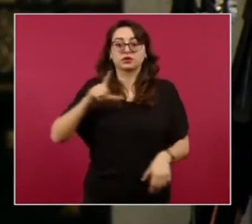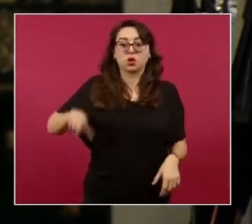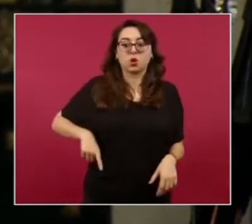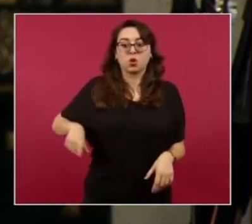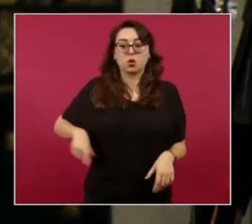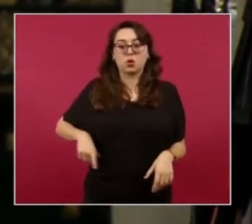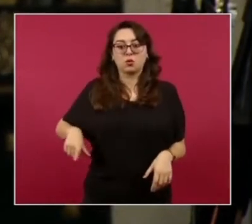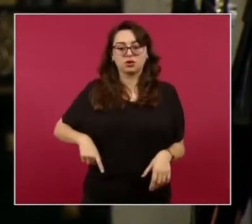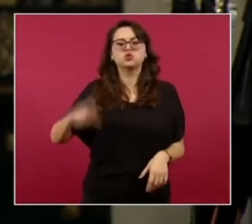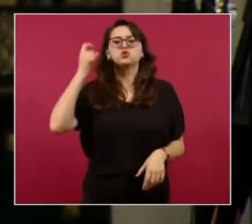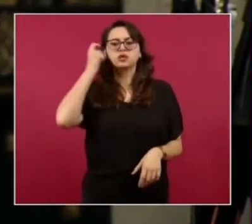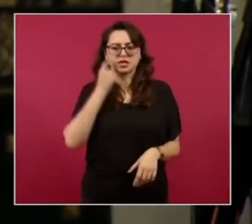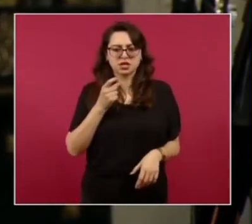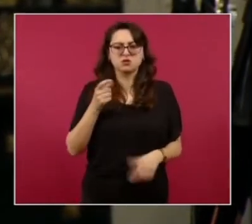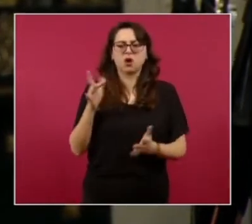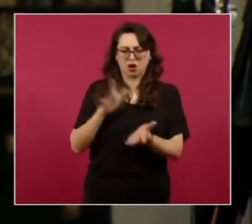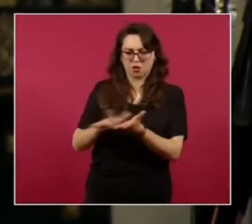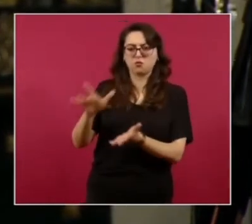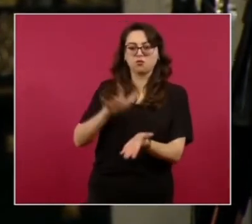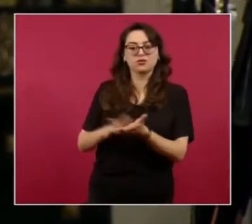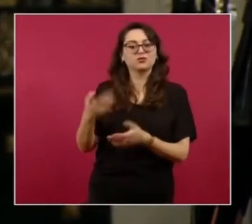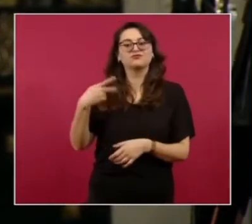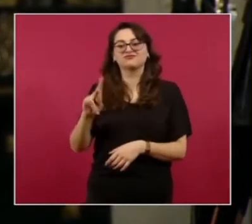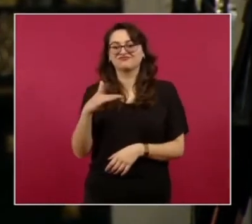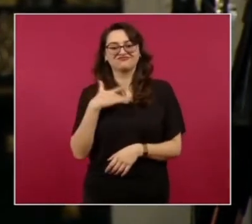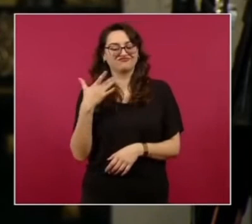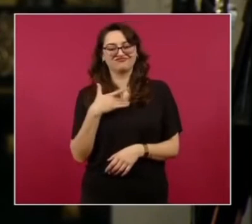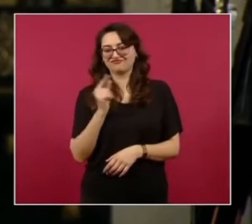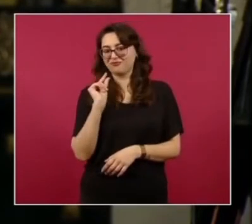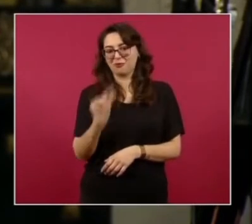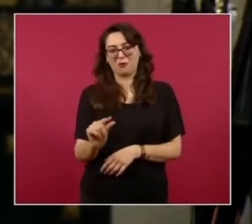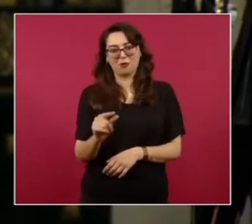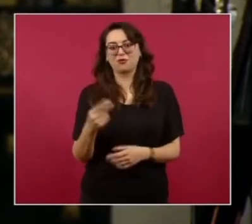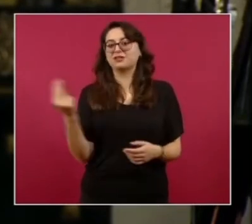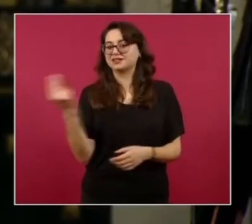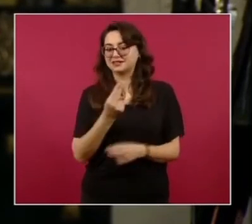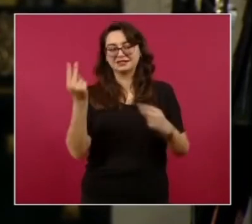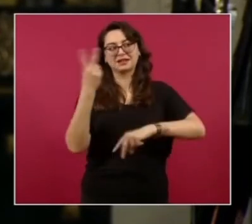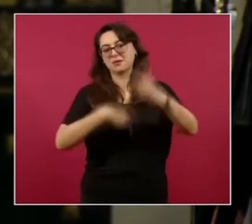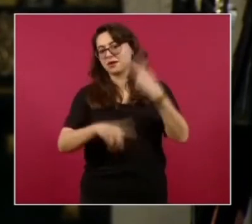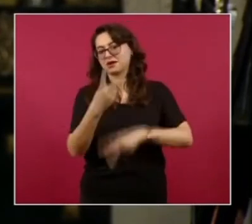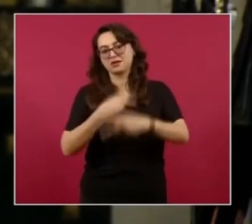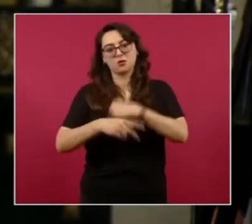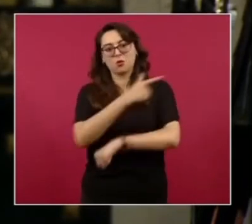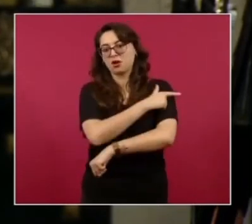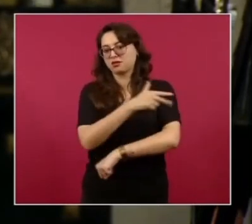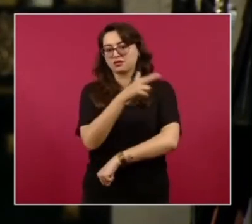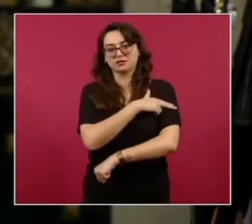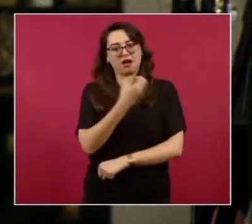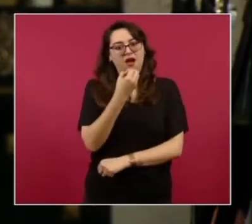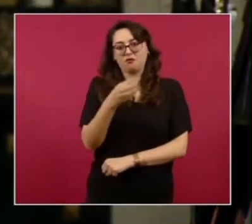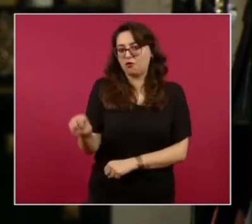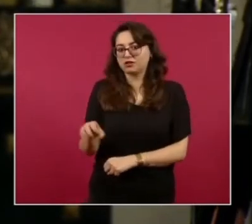no esté apoyando Pero les parece que hace falta la Guardia Nacional Porque los grupos, los